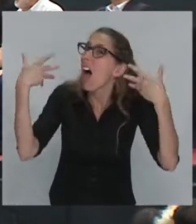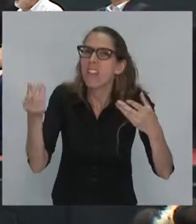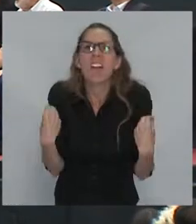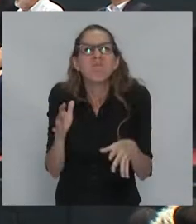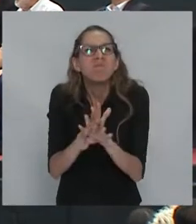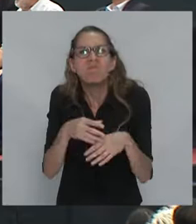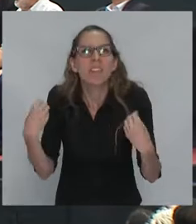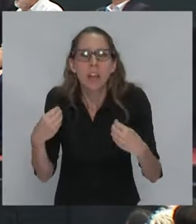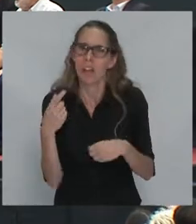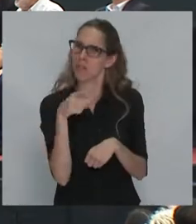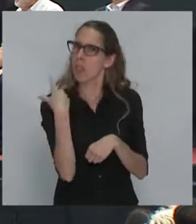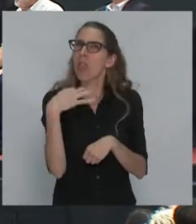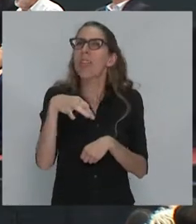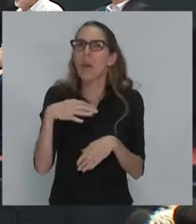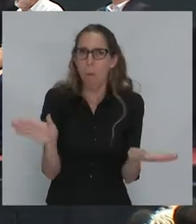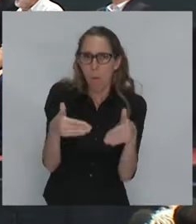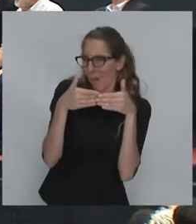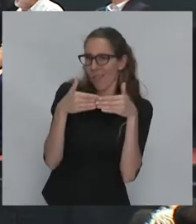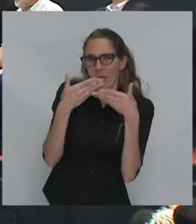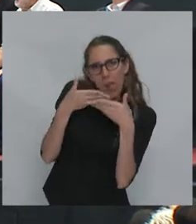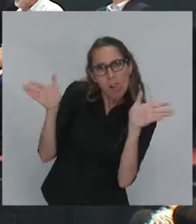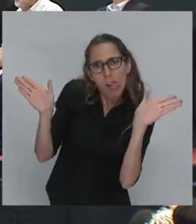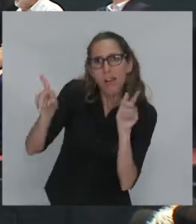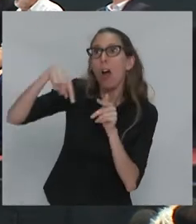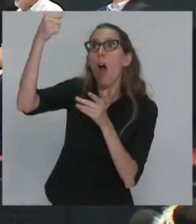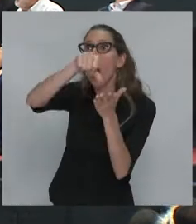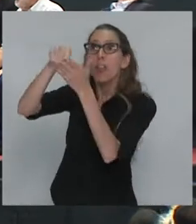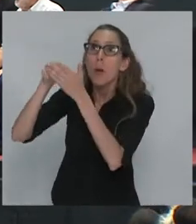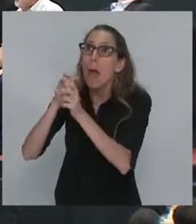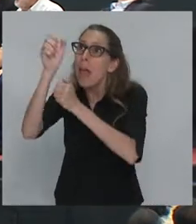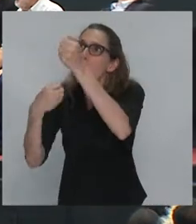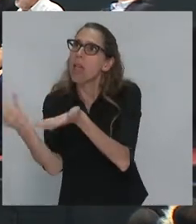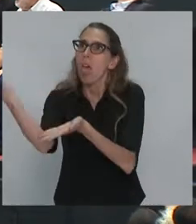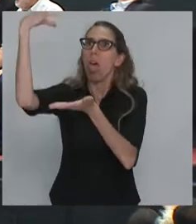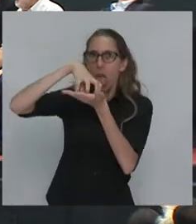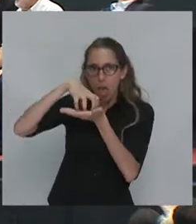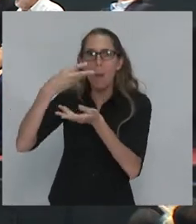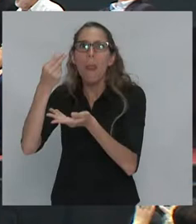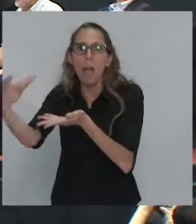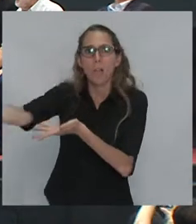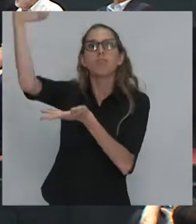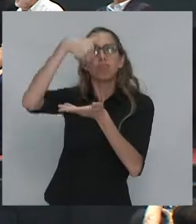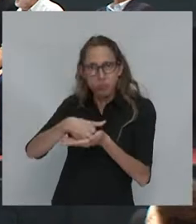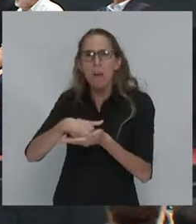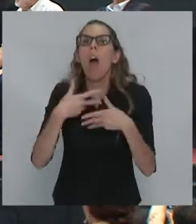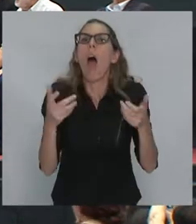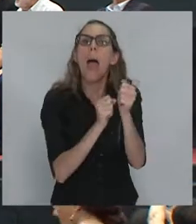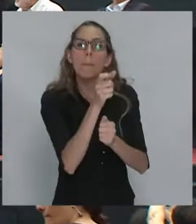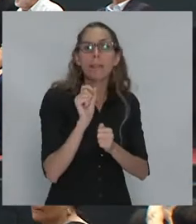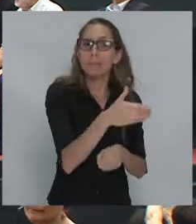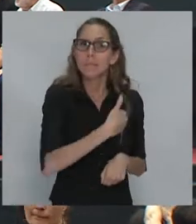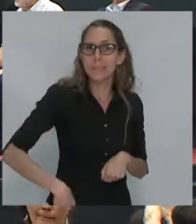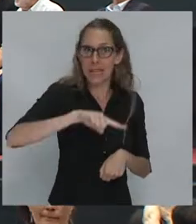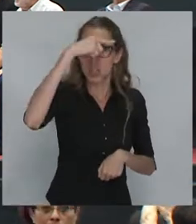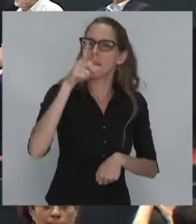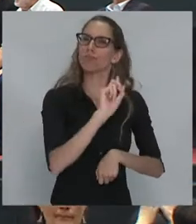las puertas a la inversión extranjera, privatizar las empresas del Estado, y por